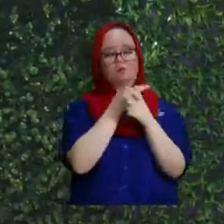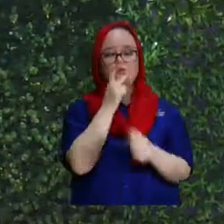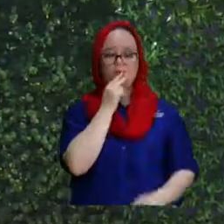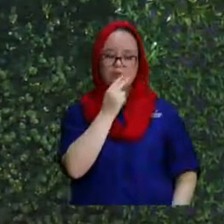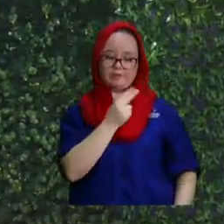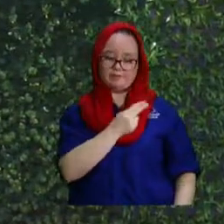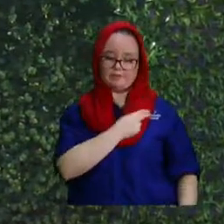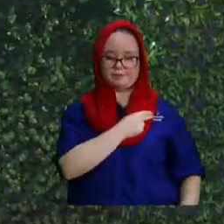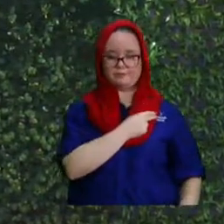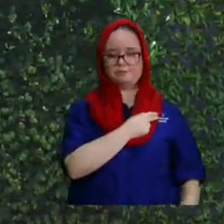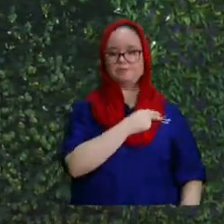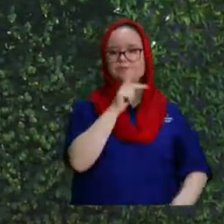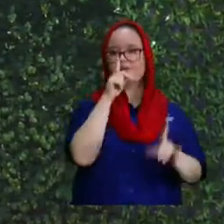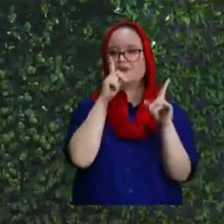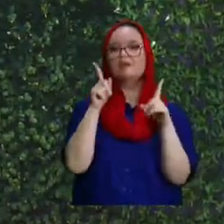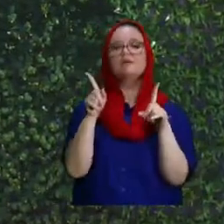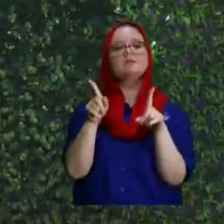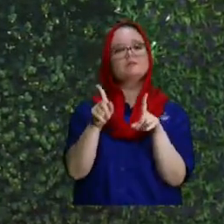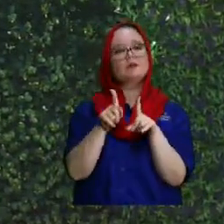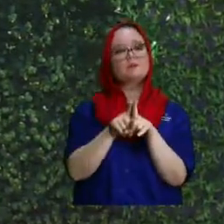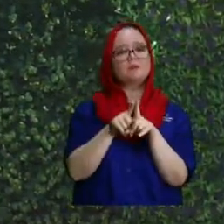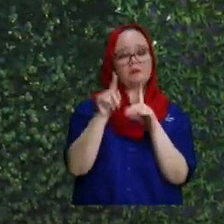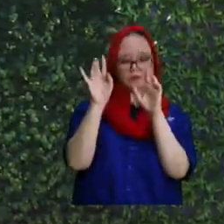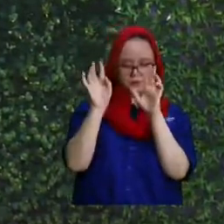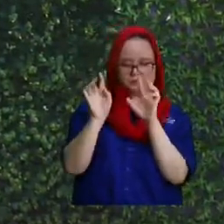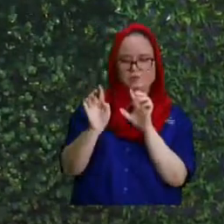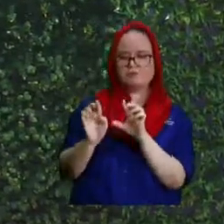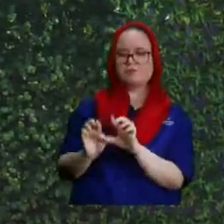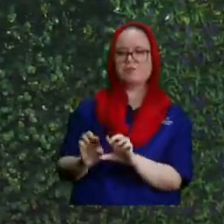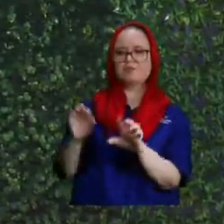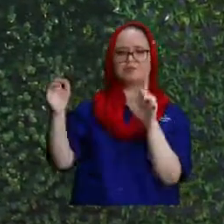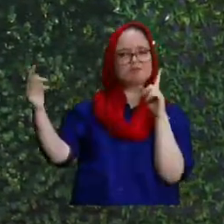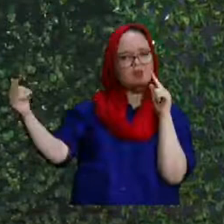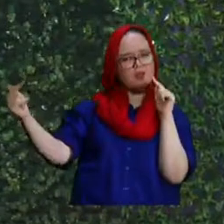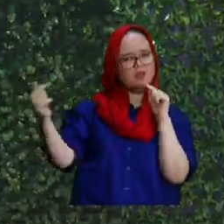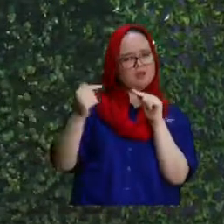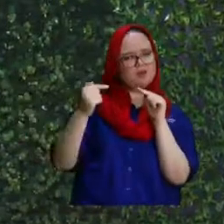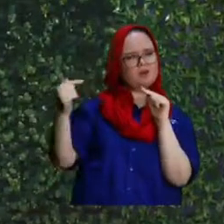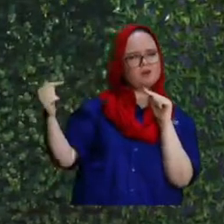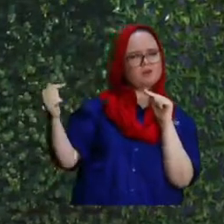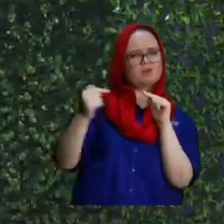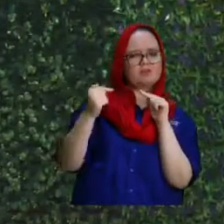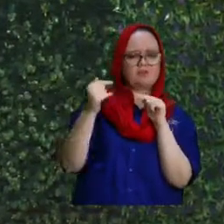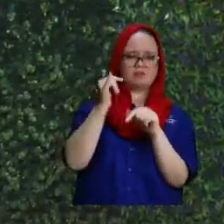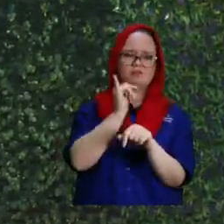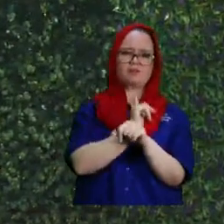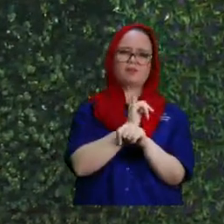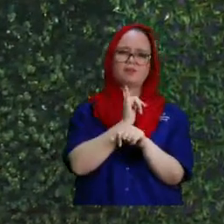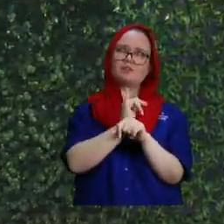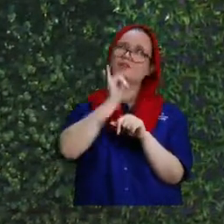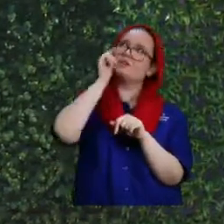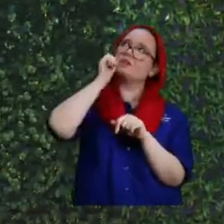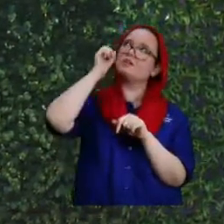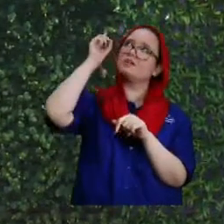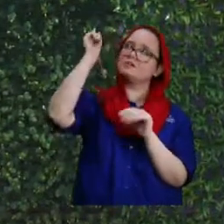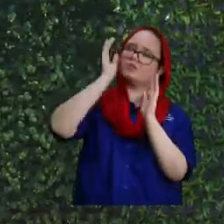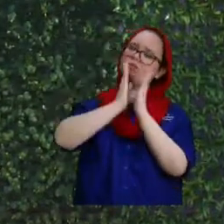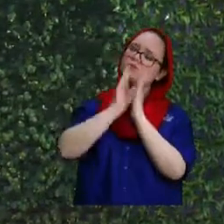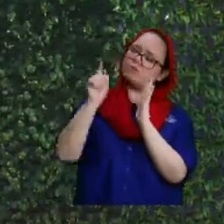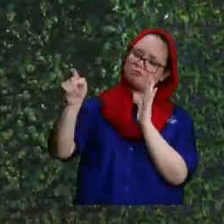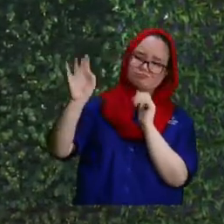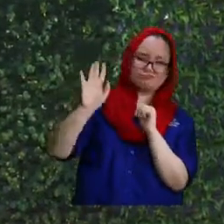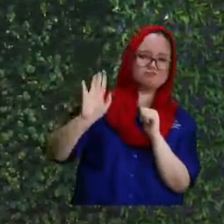pero también aquellos Señor que se oponen a tu doctrina que contaminan al pueblo ponles un alto Señor en el nombre de Jesús